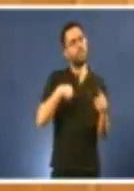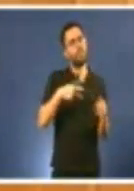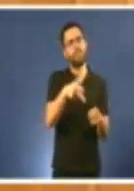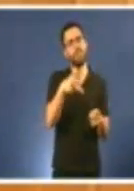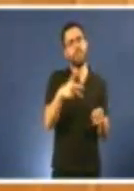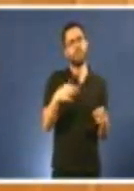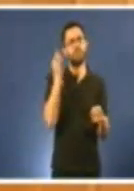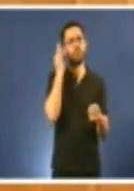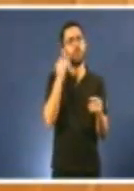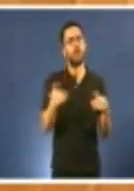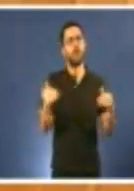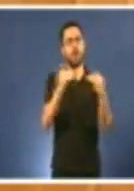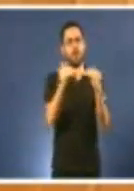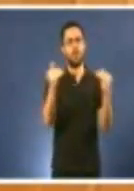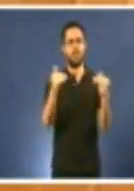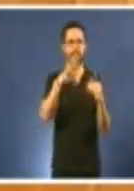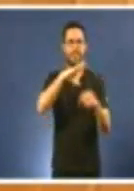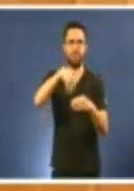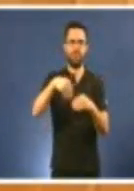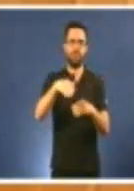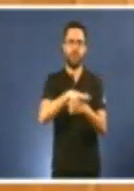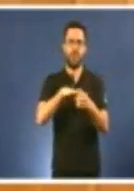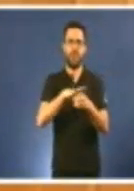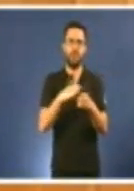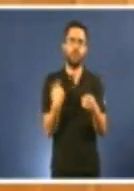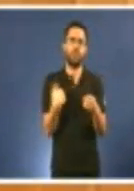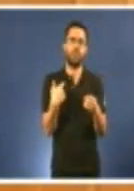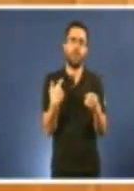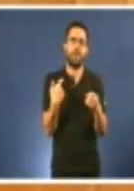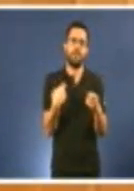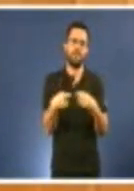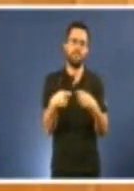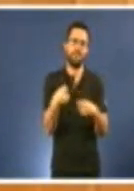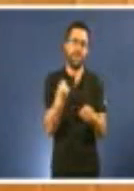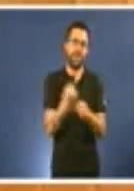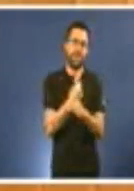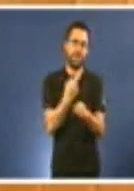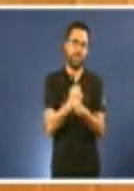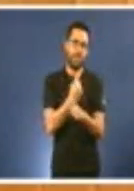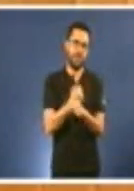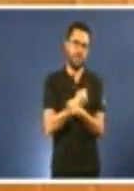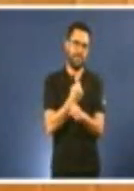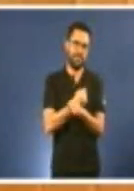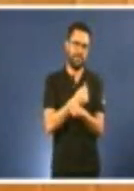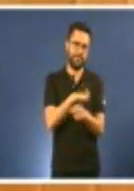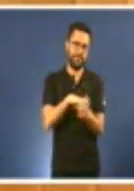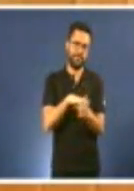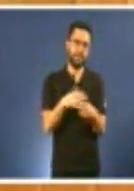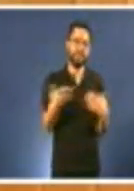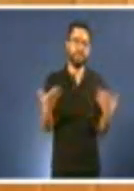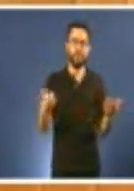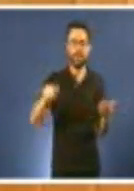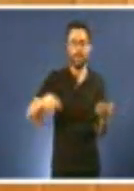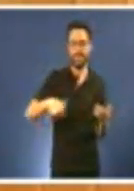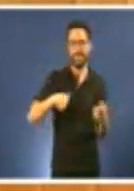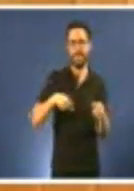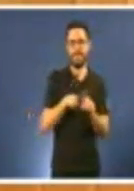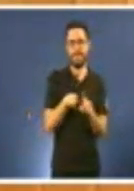laboral. E esas políticas súas son as que están levando a este país a situación na que está.